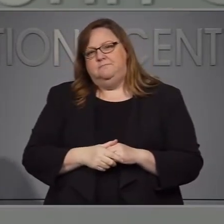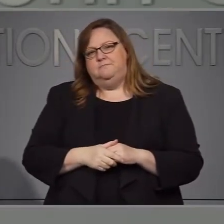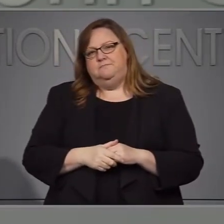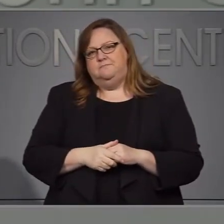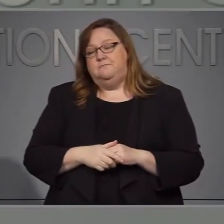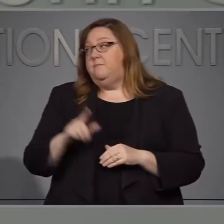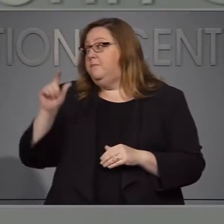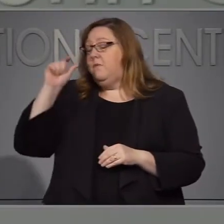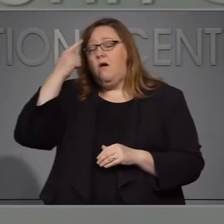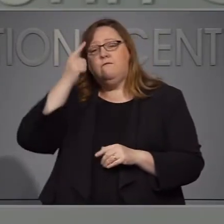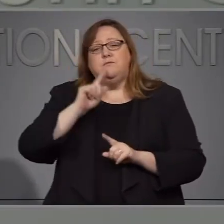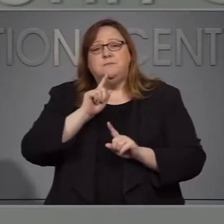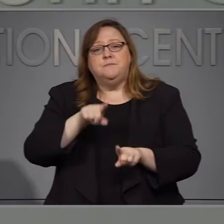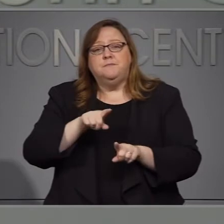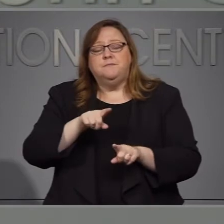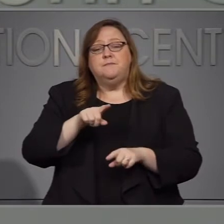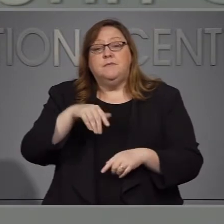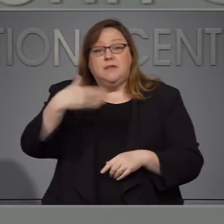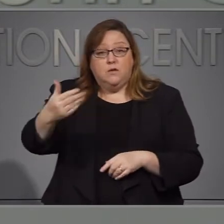La siguiente, por favor.